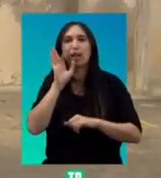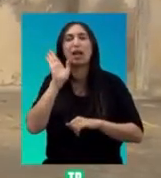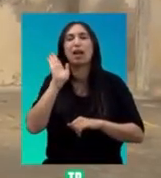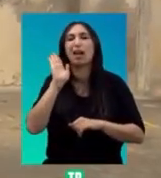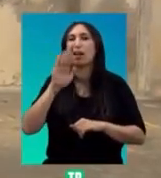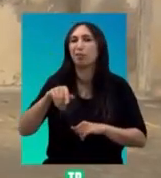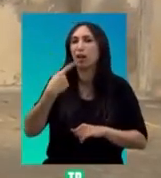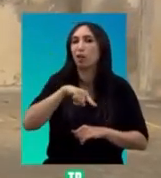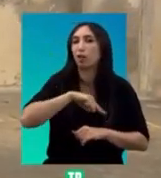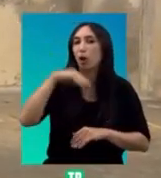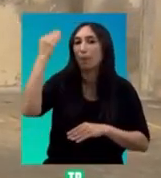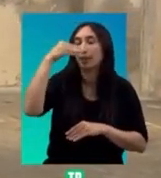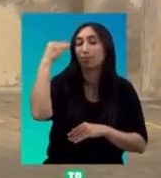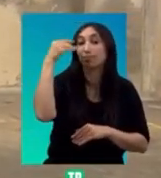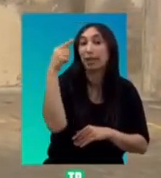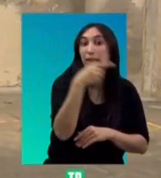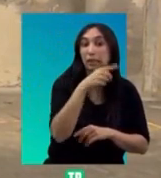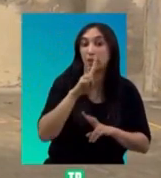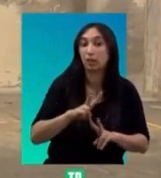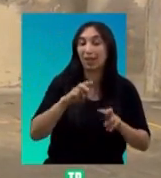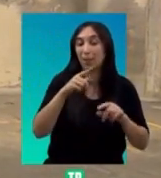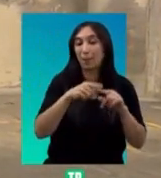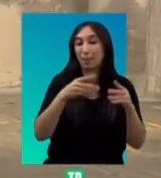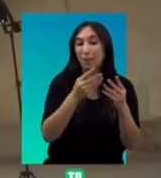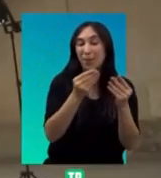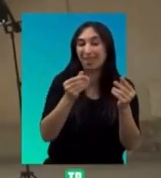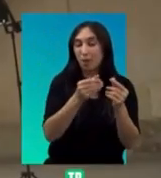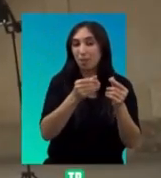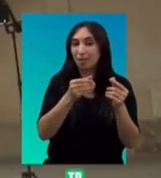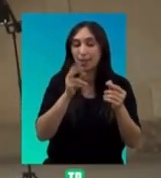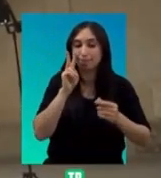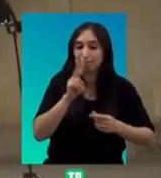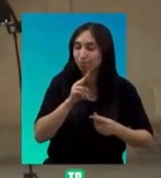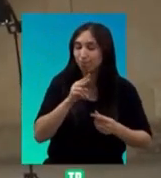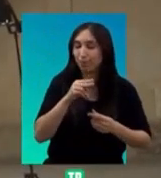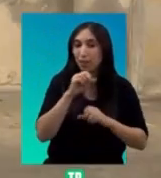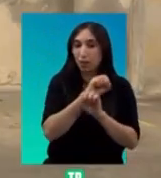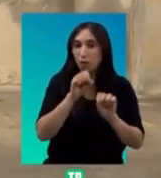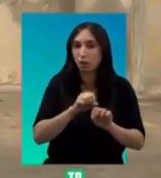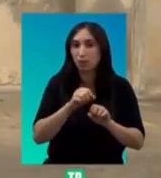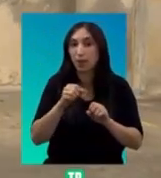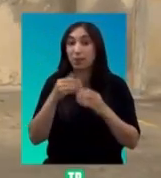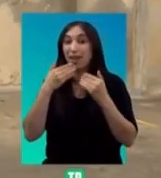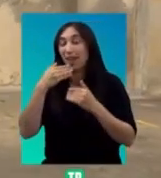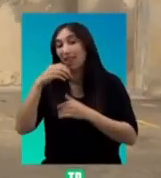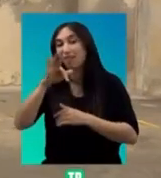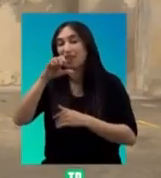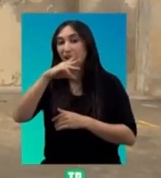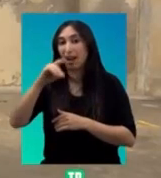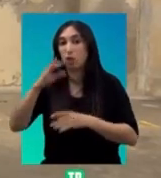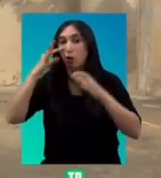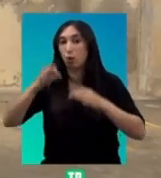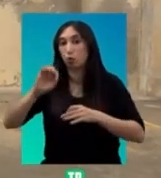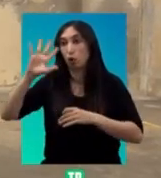difícil no ser pesimista... ...respecto al futuro medioambiental. Con Fernando Valladares y en plena aceleración del cambio